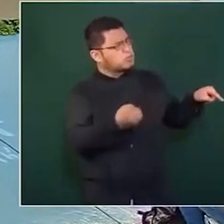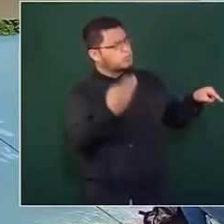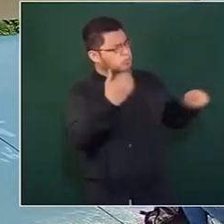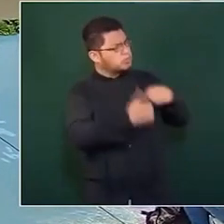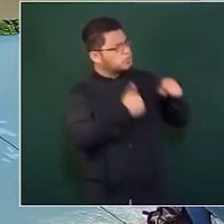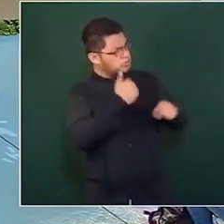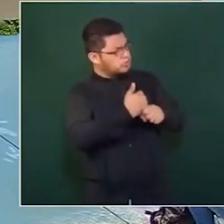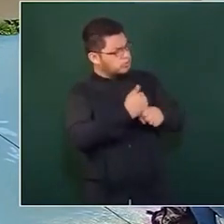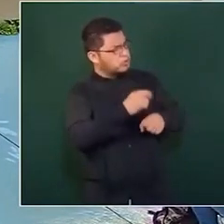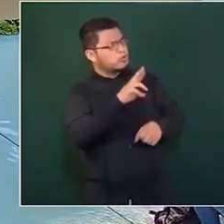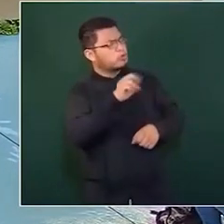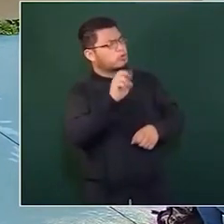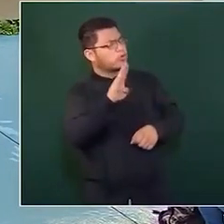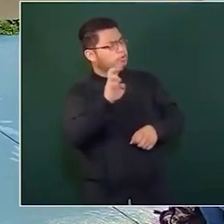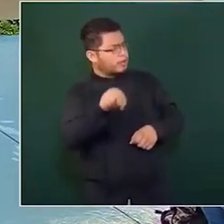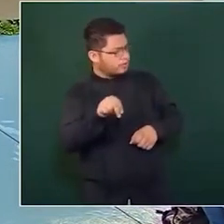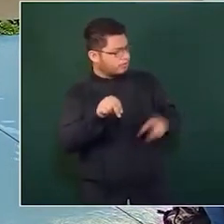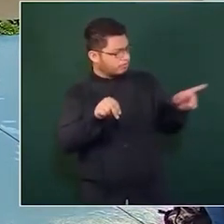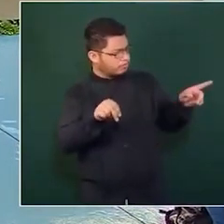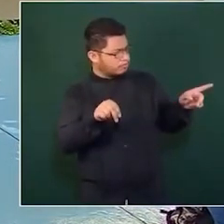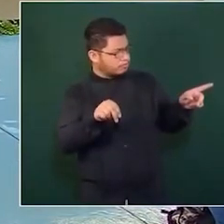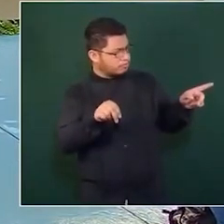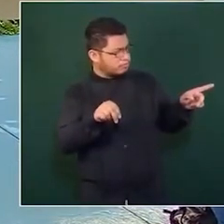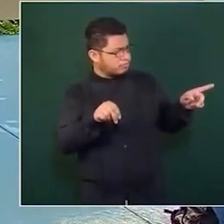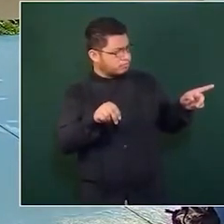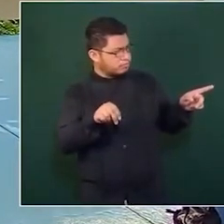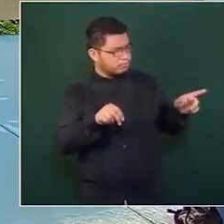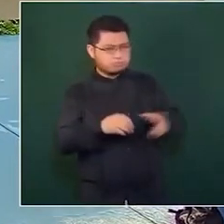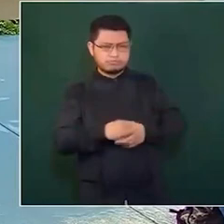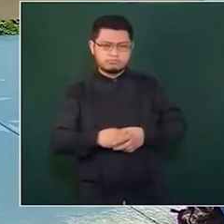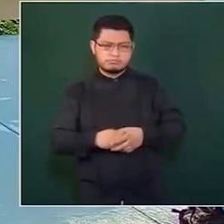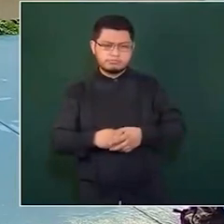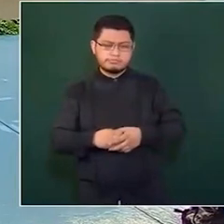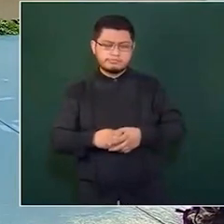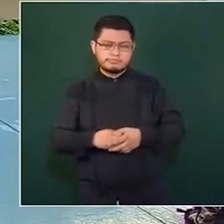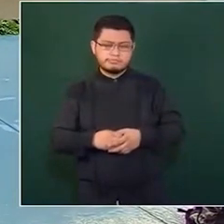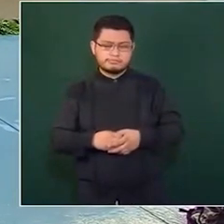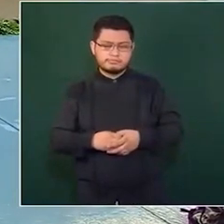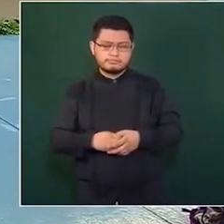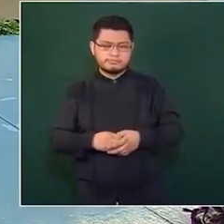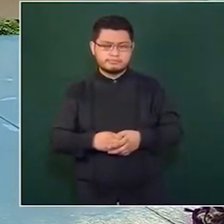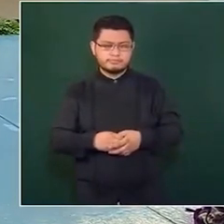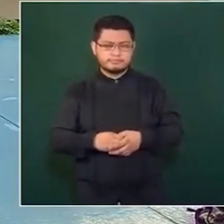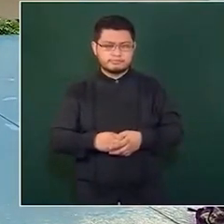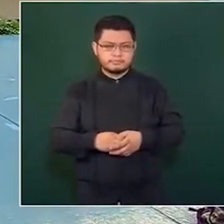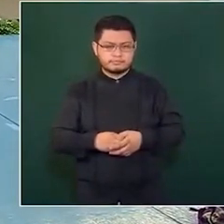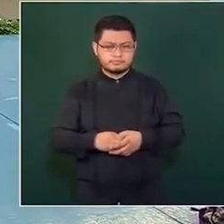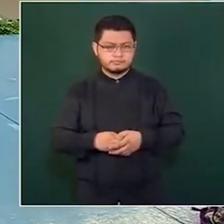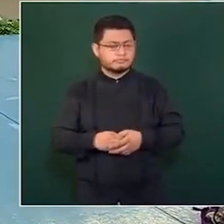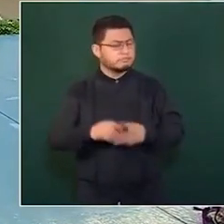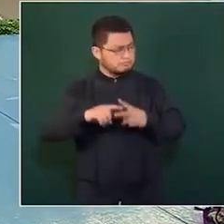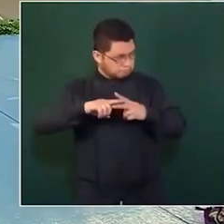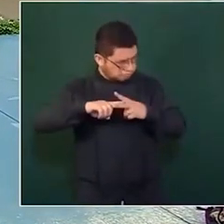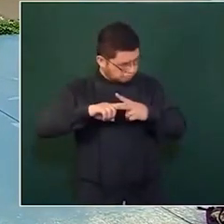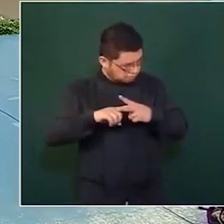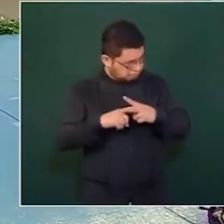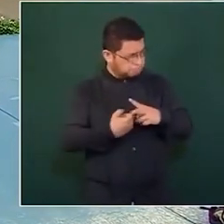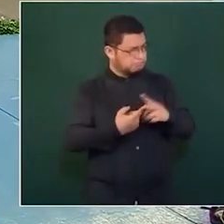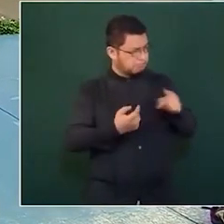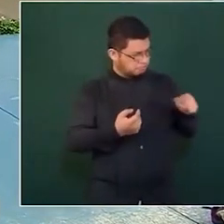Rubén, ¿cuántos años tiene, Rubén? Va a iniciación, sí.